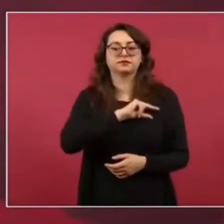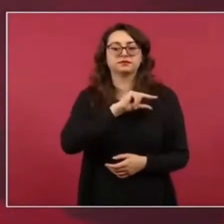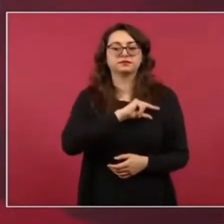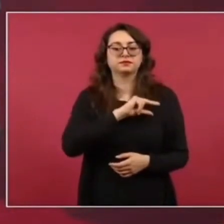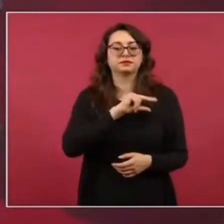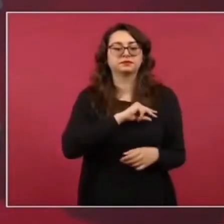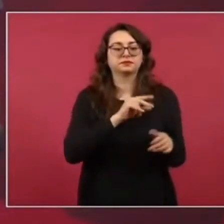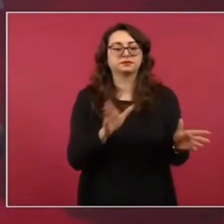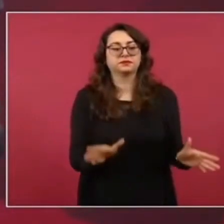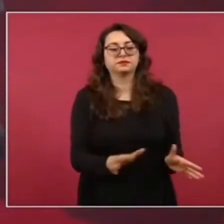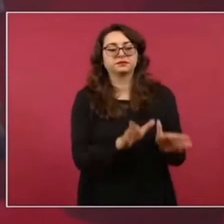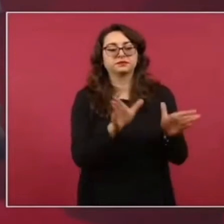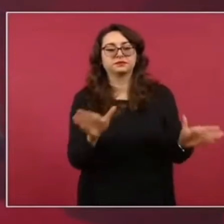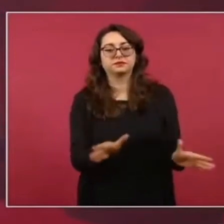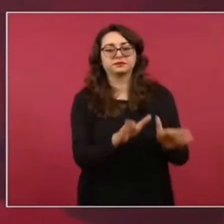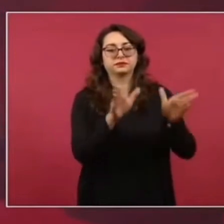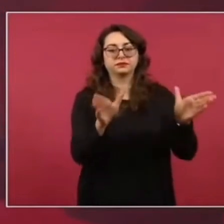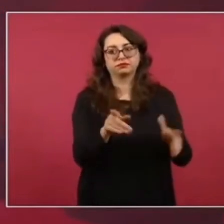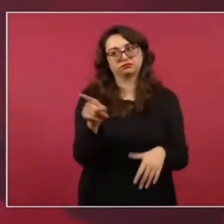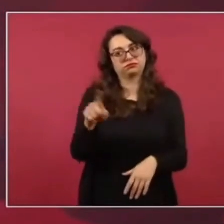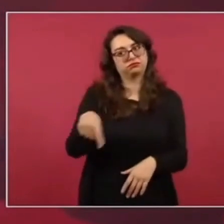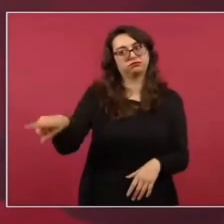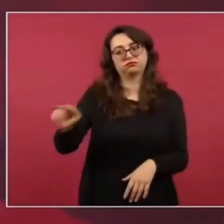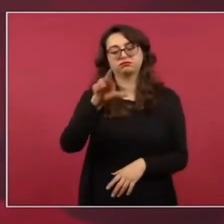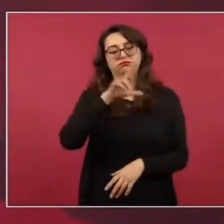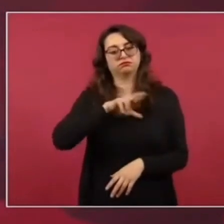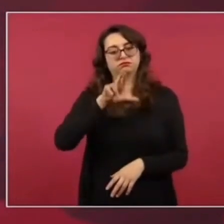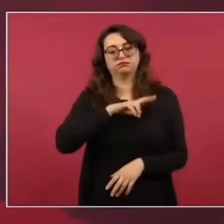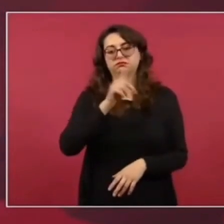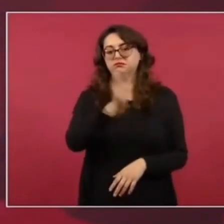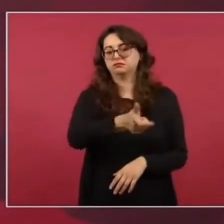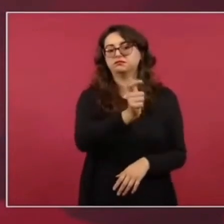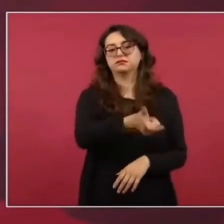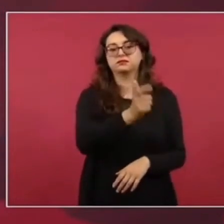tenían para pagar colegiaturas.